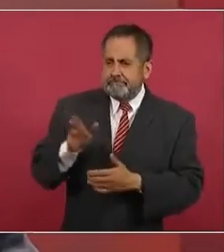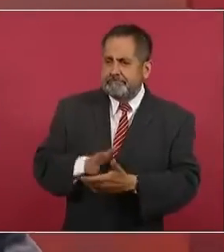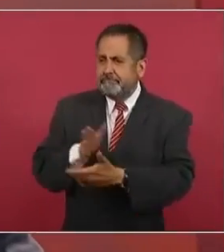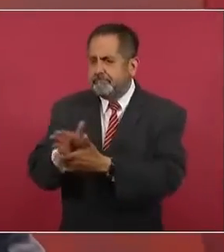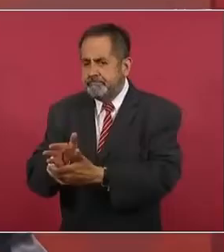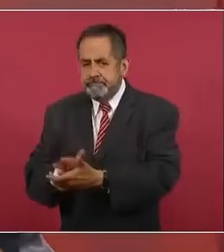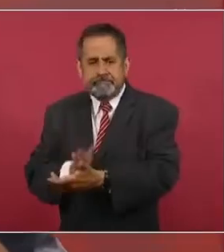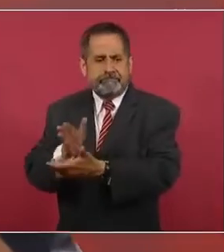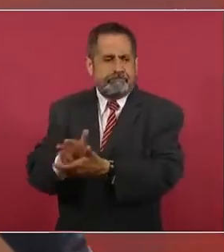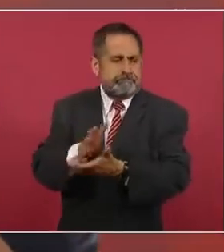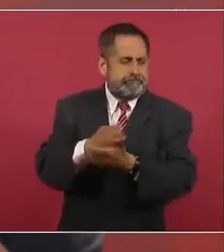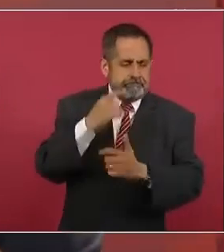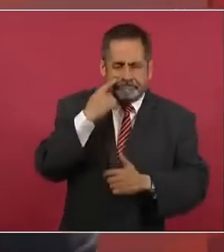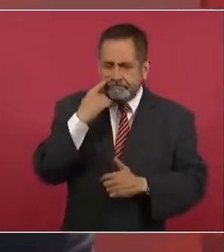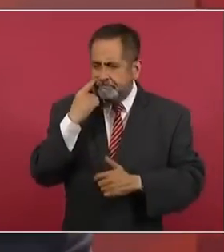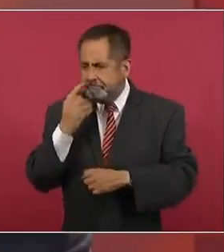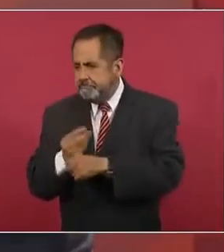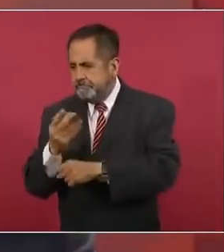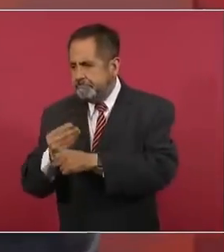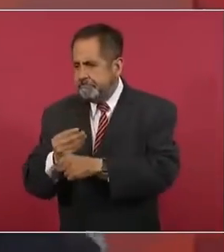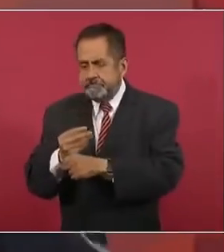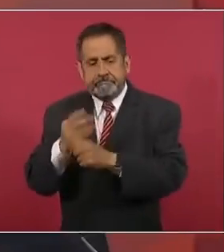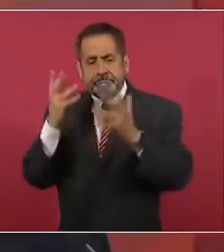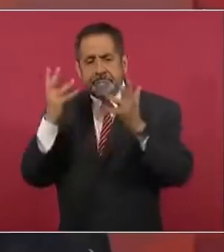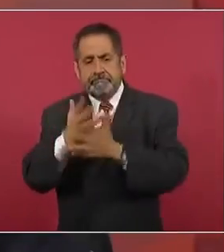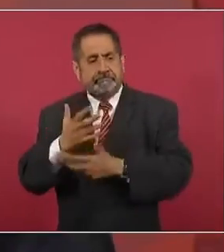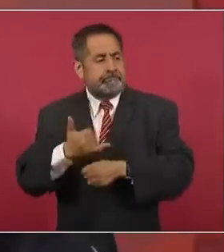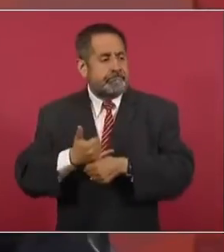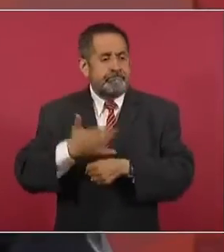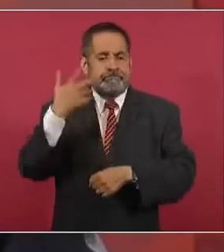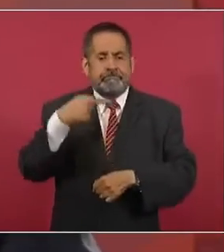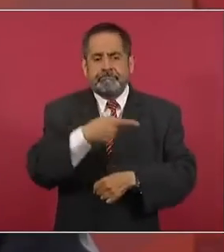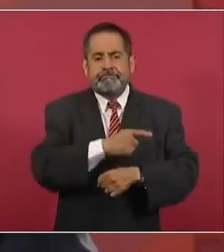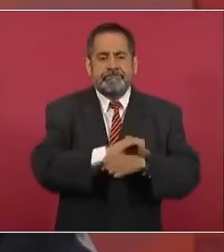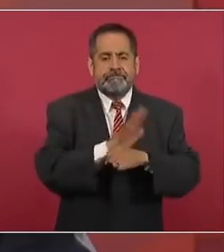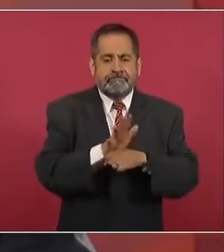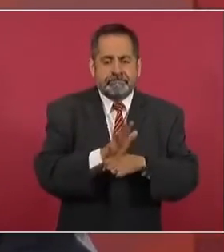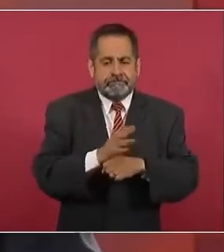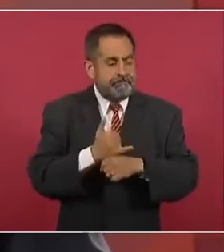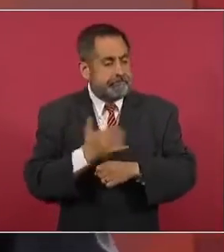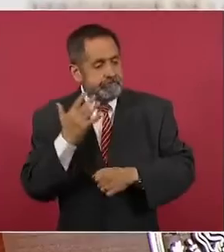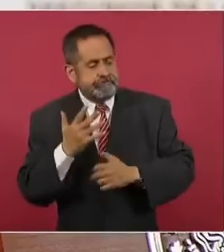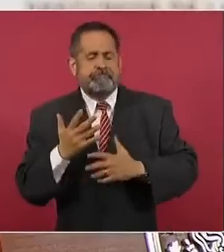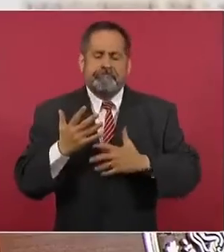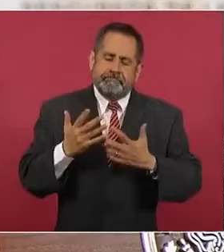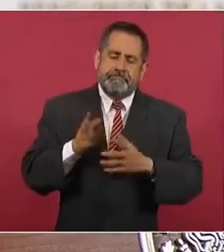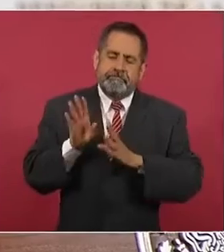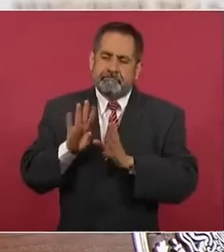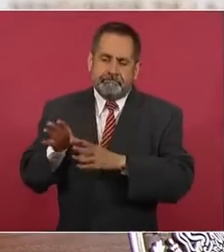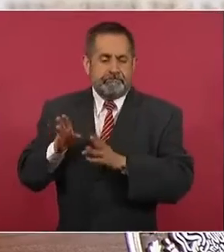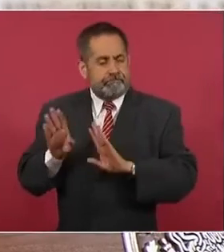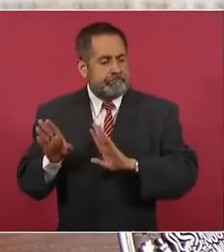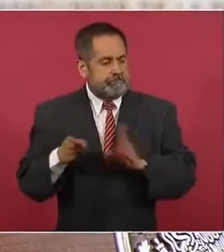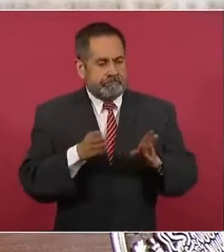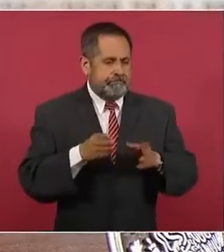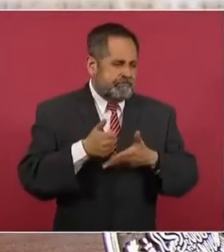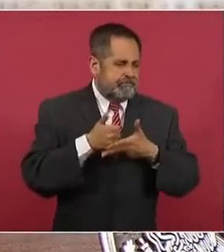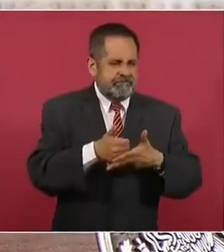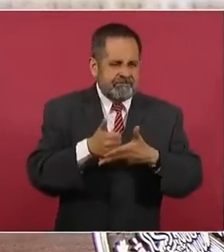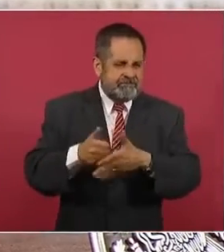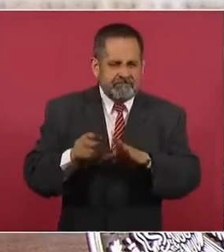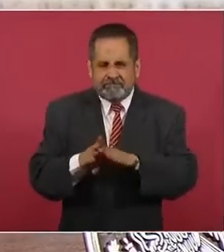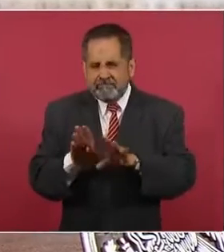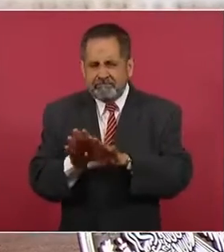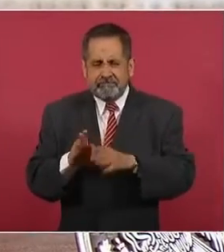ese era el propósito, se nos vino la pandemia y nos dedicamos a levantar el sistema de salud